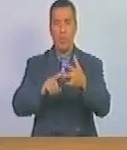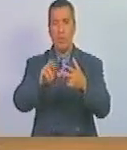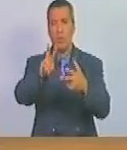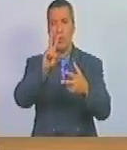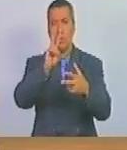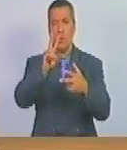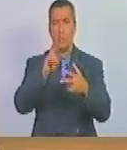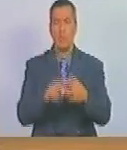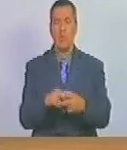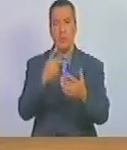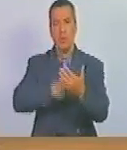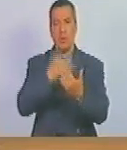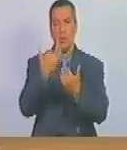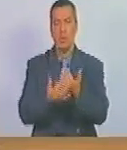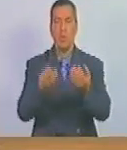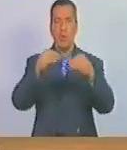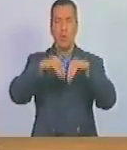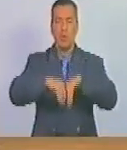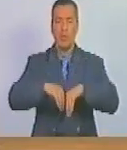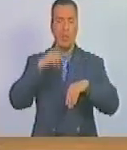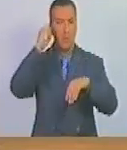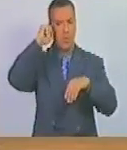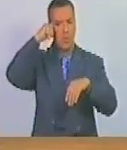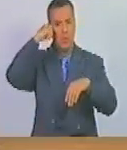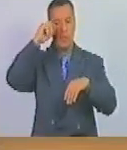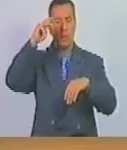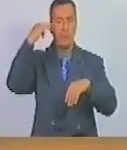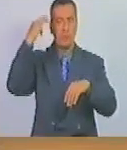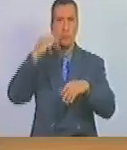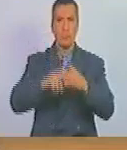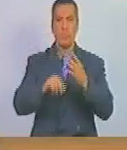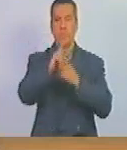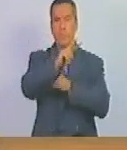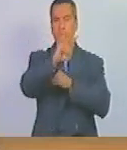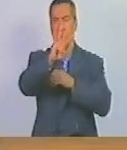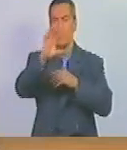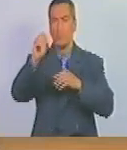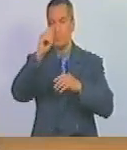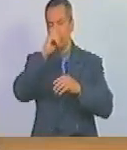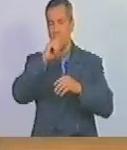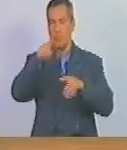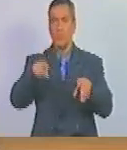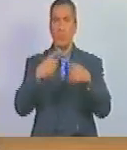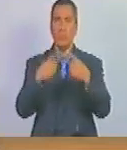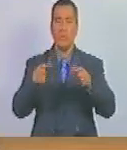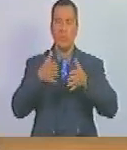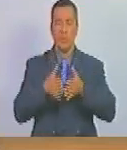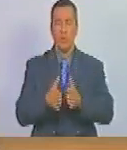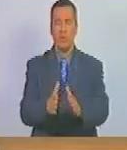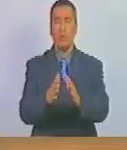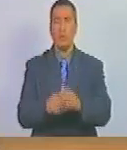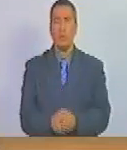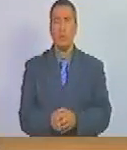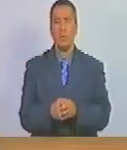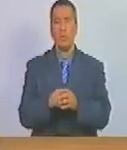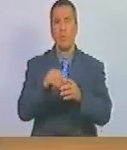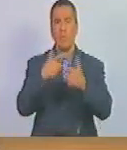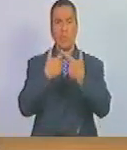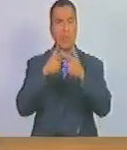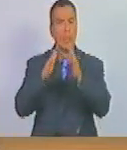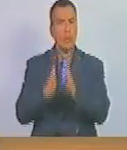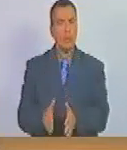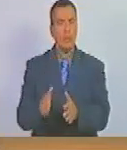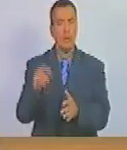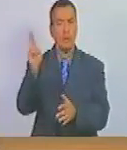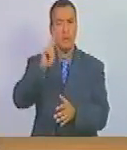número dos proyecto de acuerdo en conmemoración del 240 aniversario del natalicio de el libertador